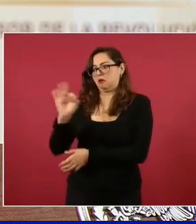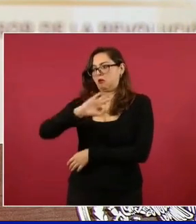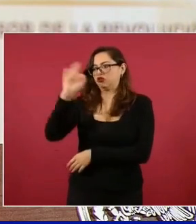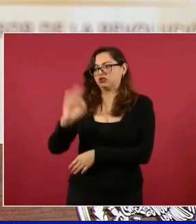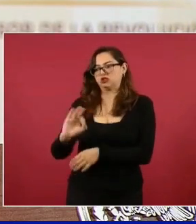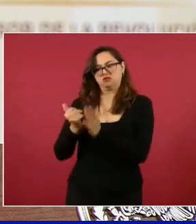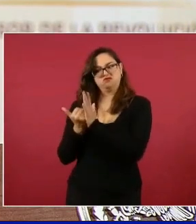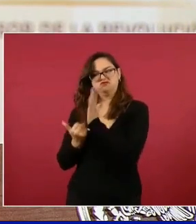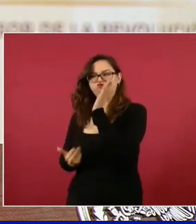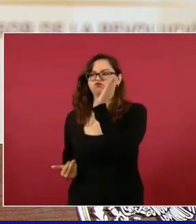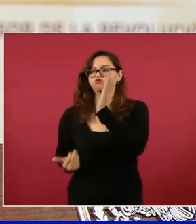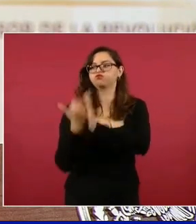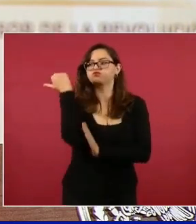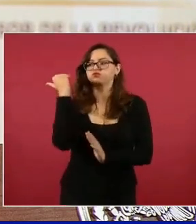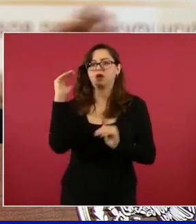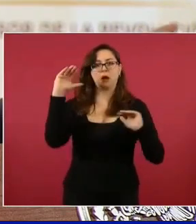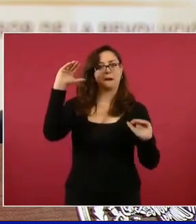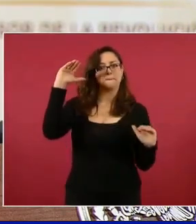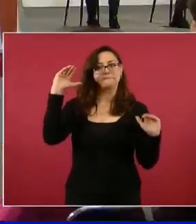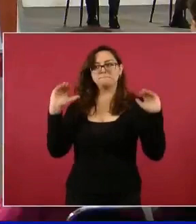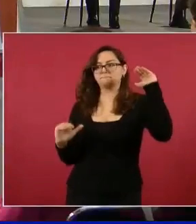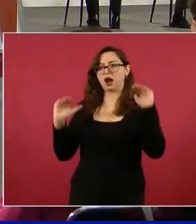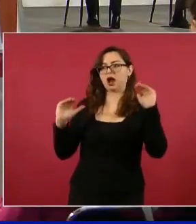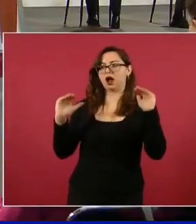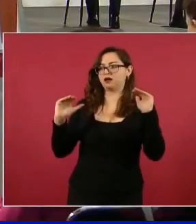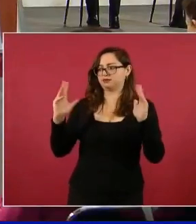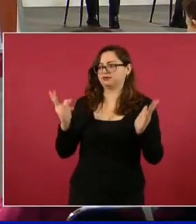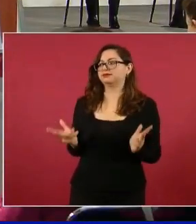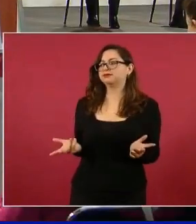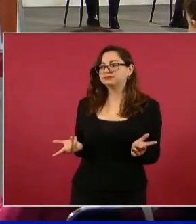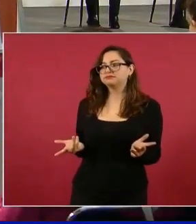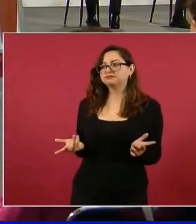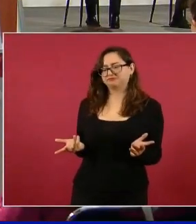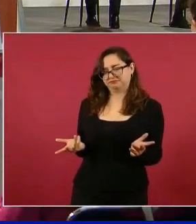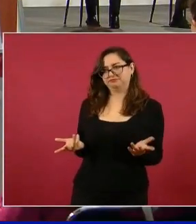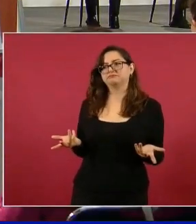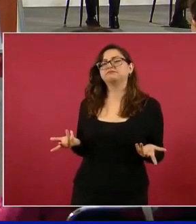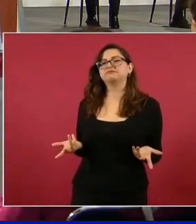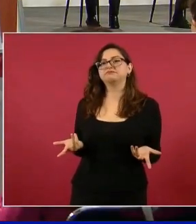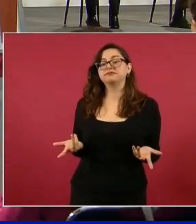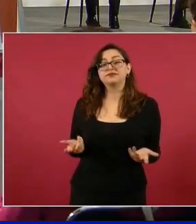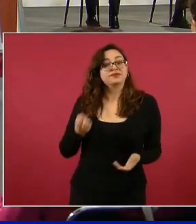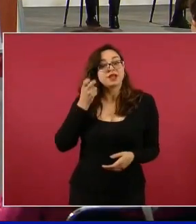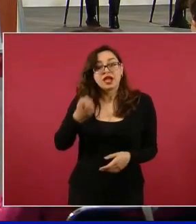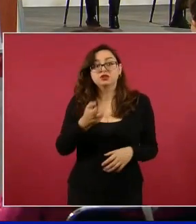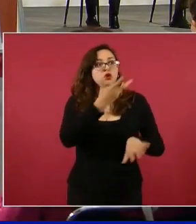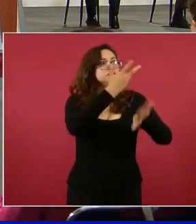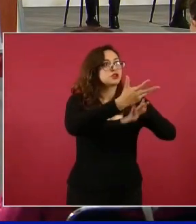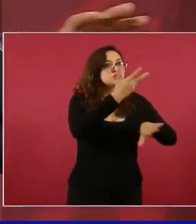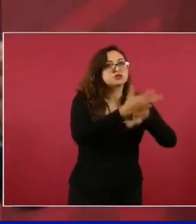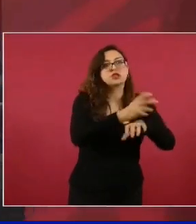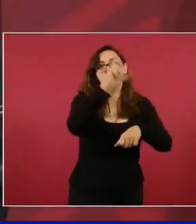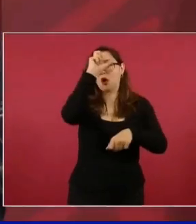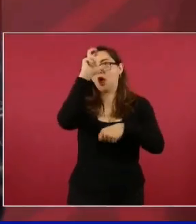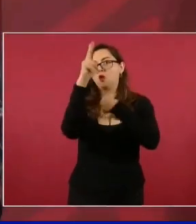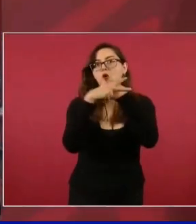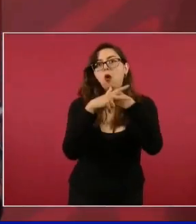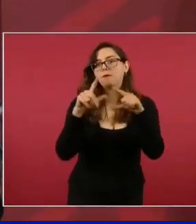es en Estados Unidos, en Europa, en México, en todos lados.